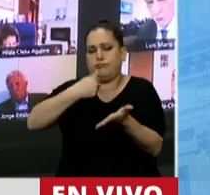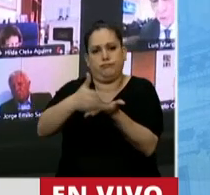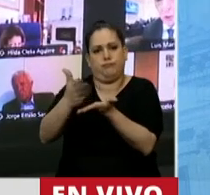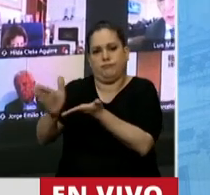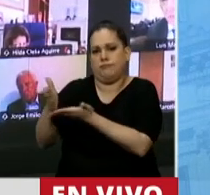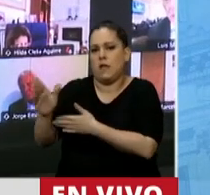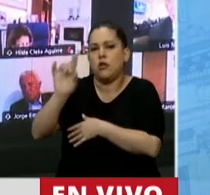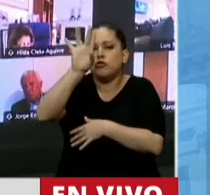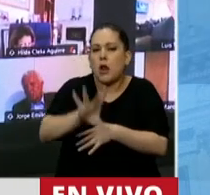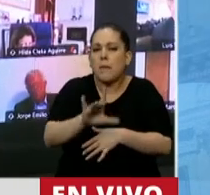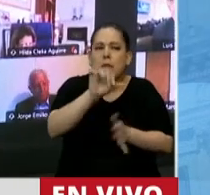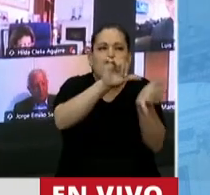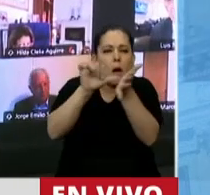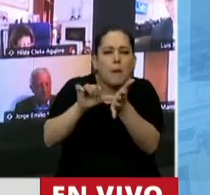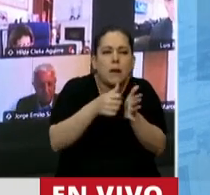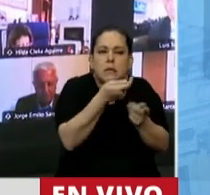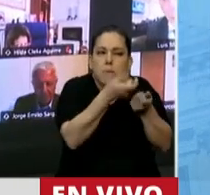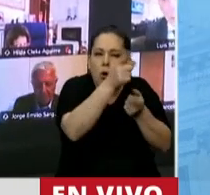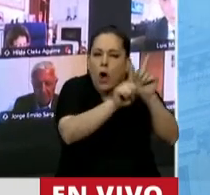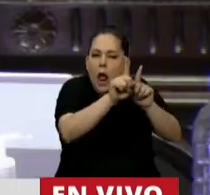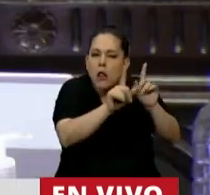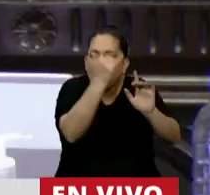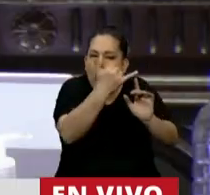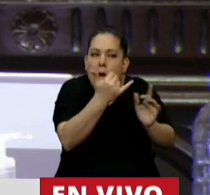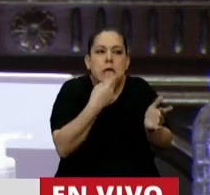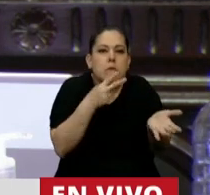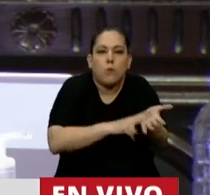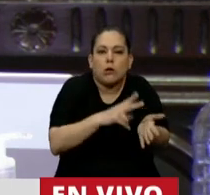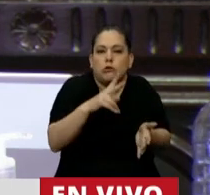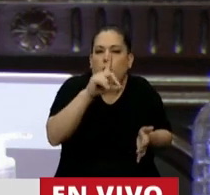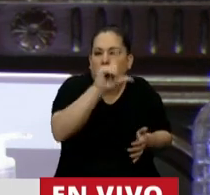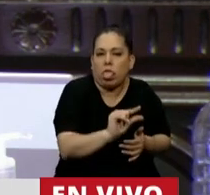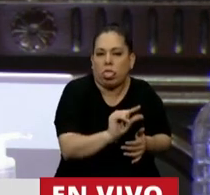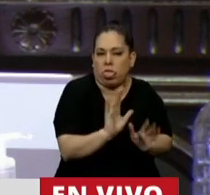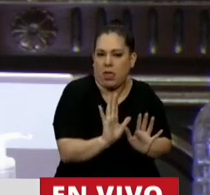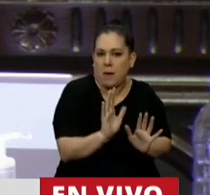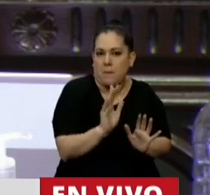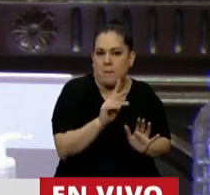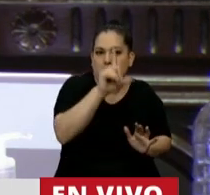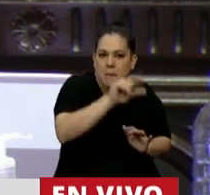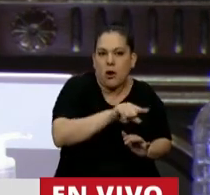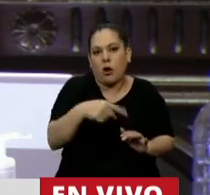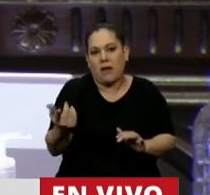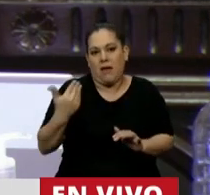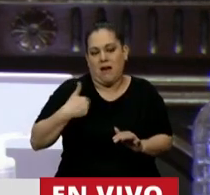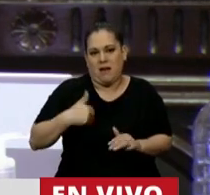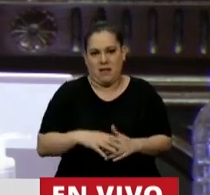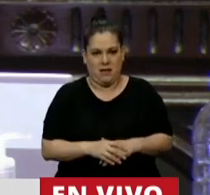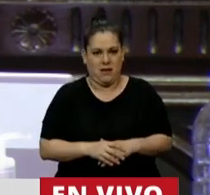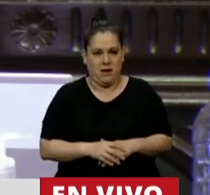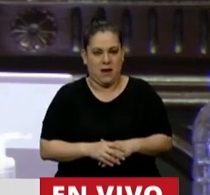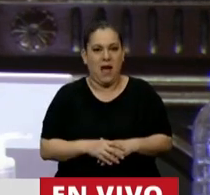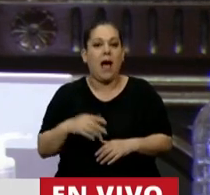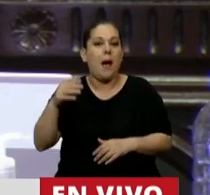siguen vigentes en unos muy pocos, pero en forma mucho menos gravosa que en la Argentina y además grabando el patrimonio neto,